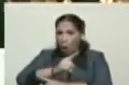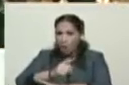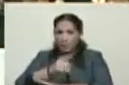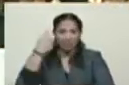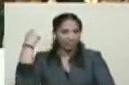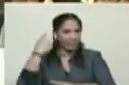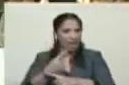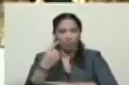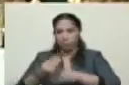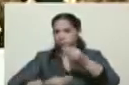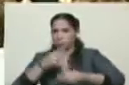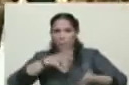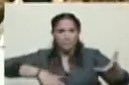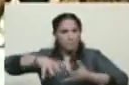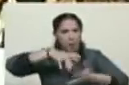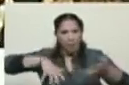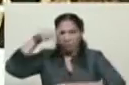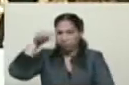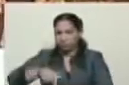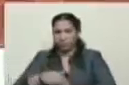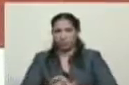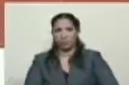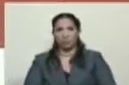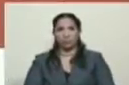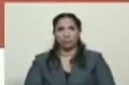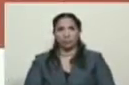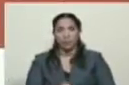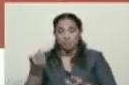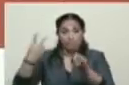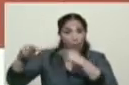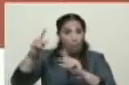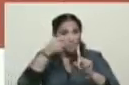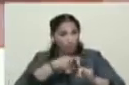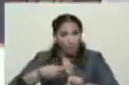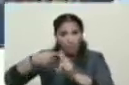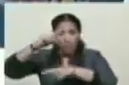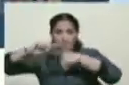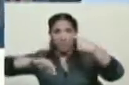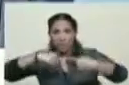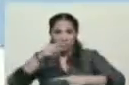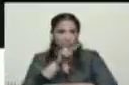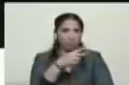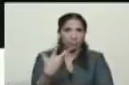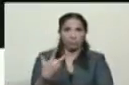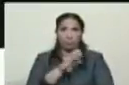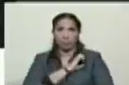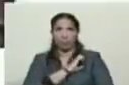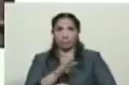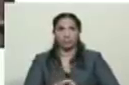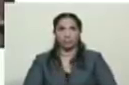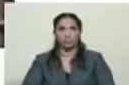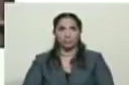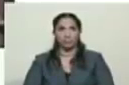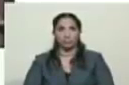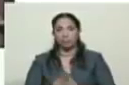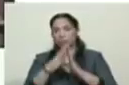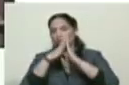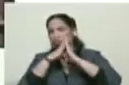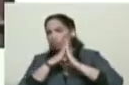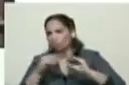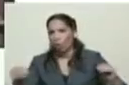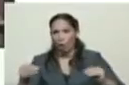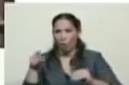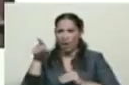perpetúen actos de falso positivo mañana 23 de enero. Toda esa